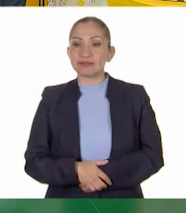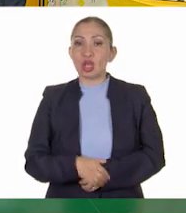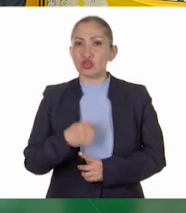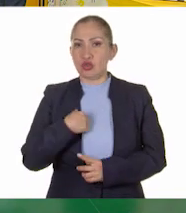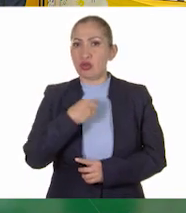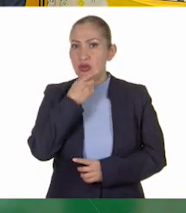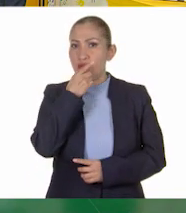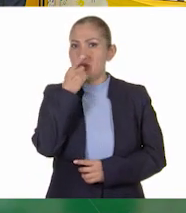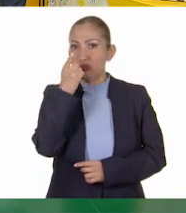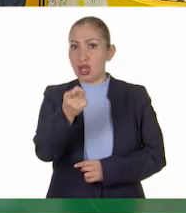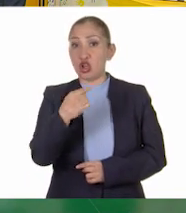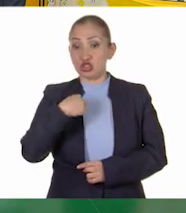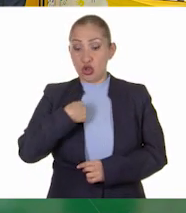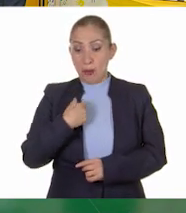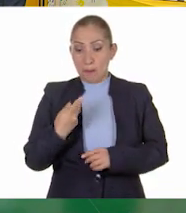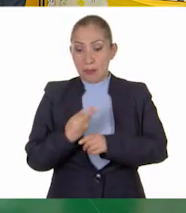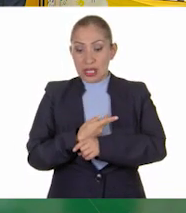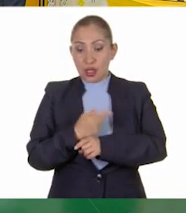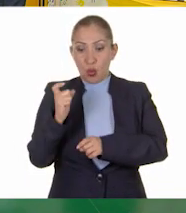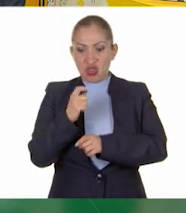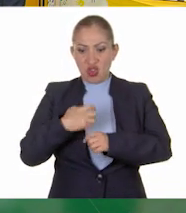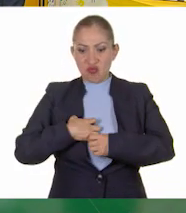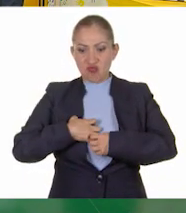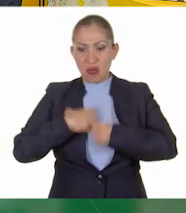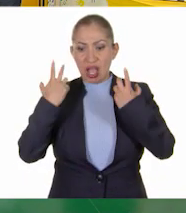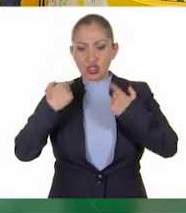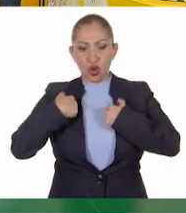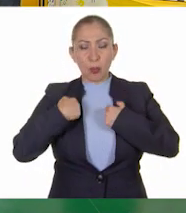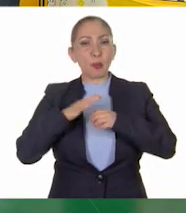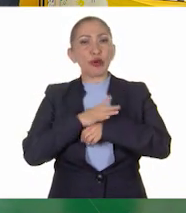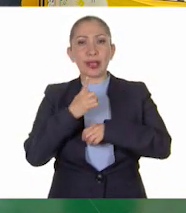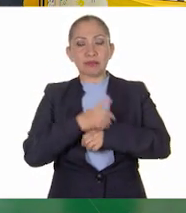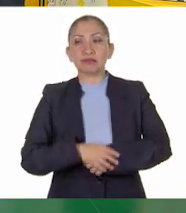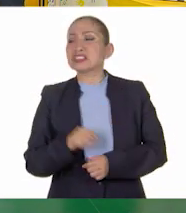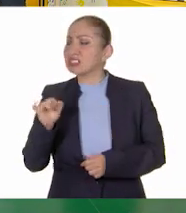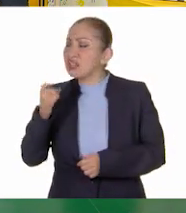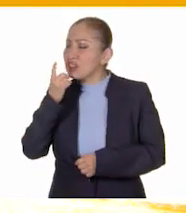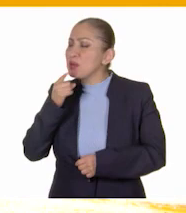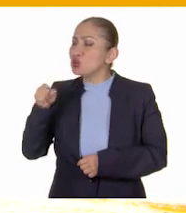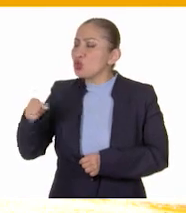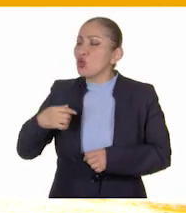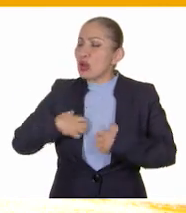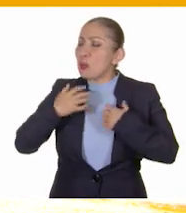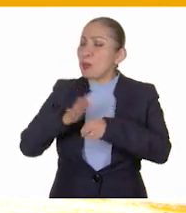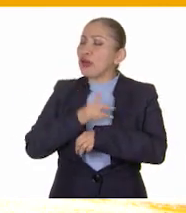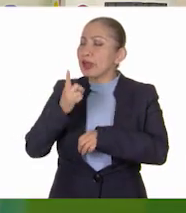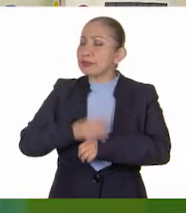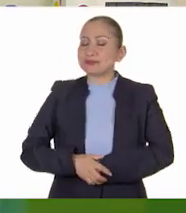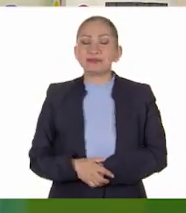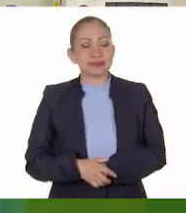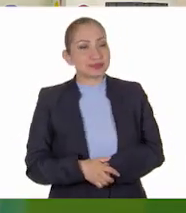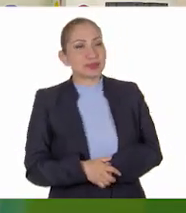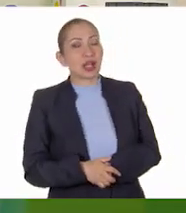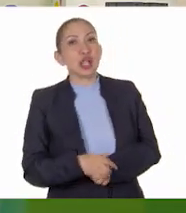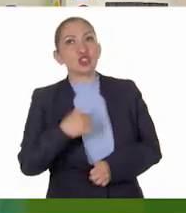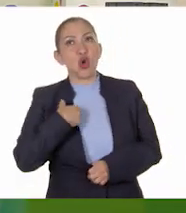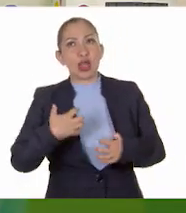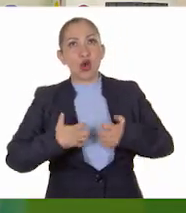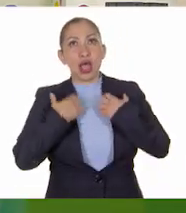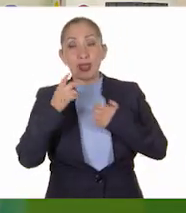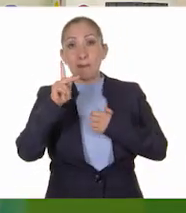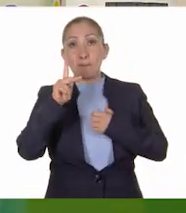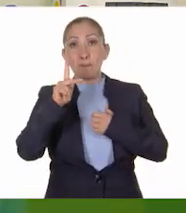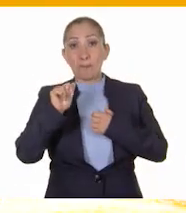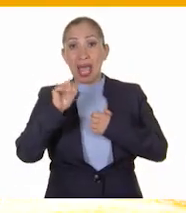yo puedo decir lo que me provoca enojo. Sí, Panchito, dinos qué te provoca el enojo. Pues, me enoja que